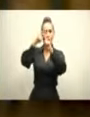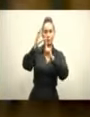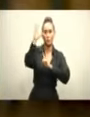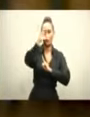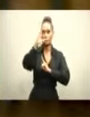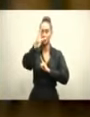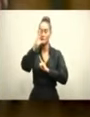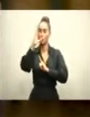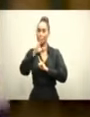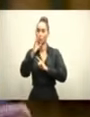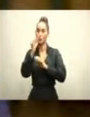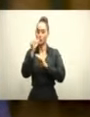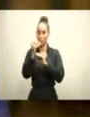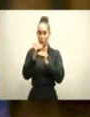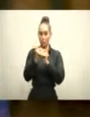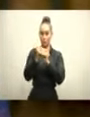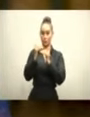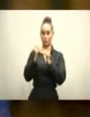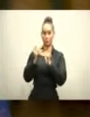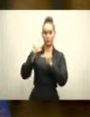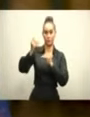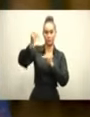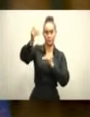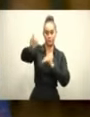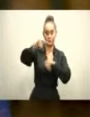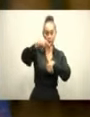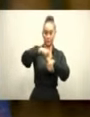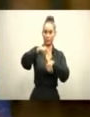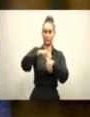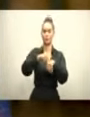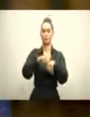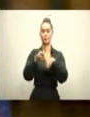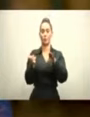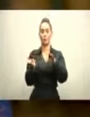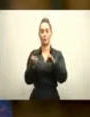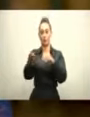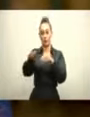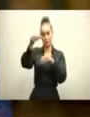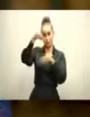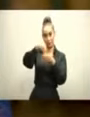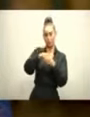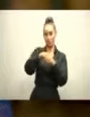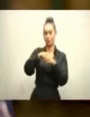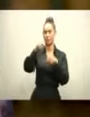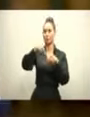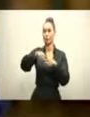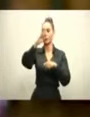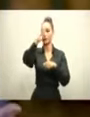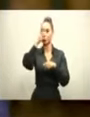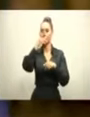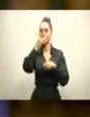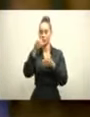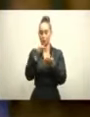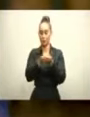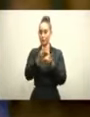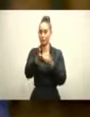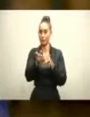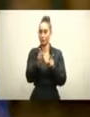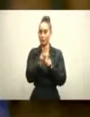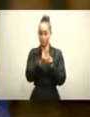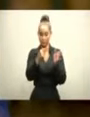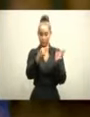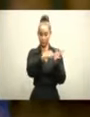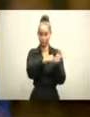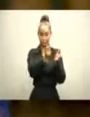buscan a corto y largo plazo y las inversiones y gastos prioritarios para el país. En definitiva,